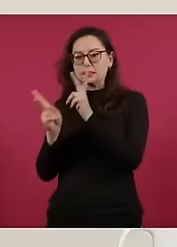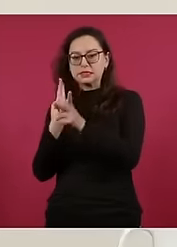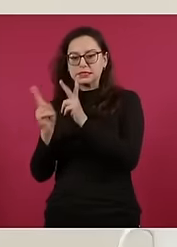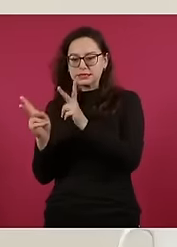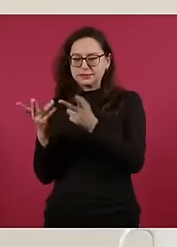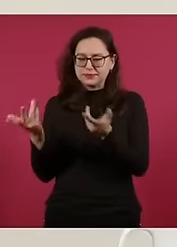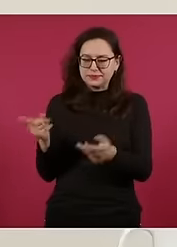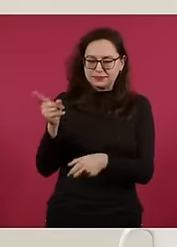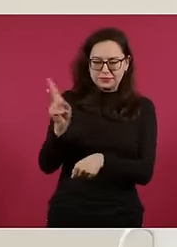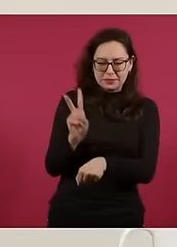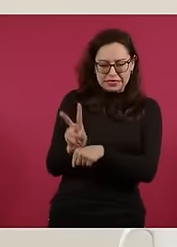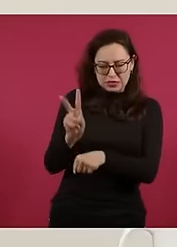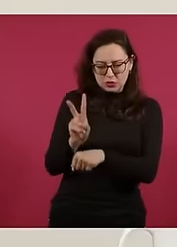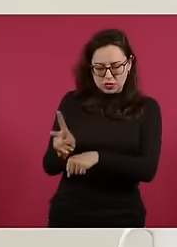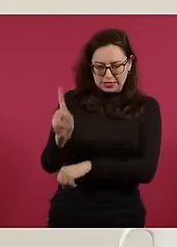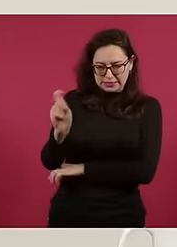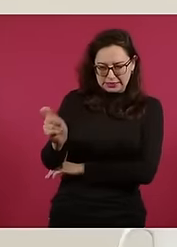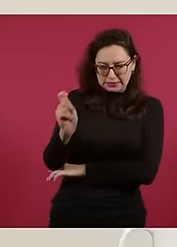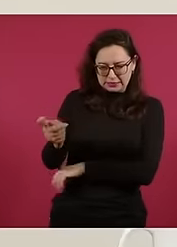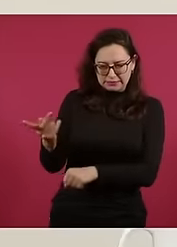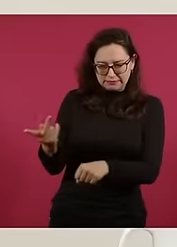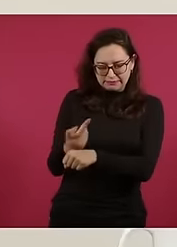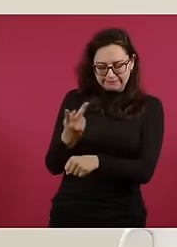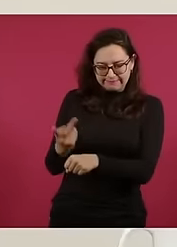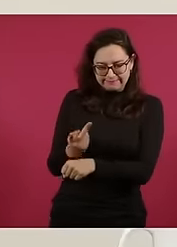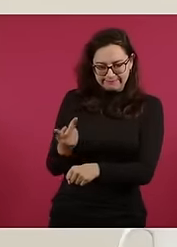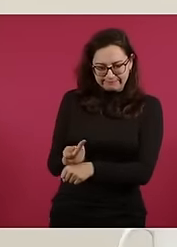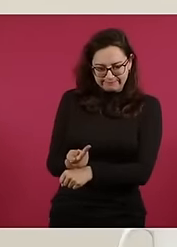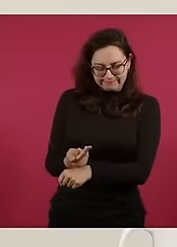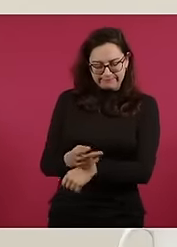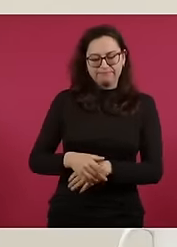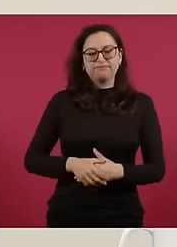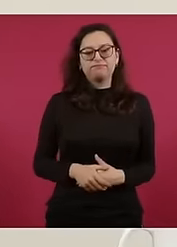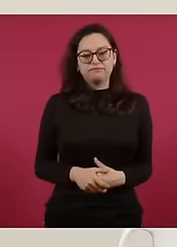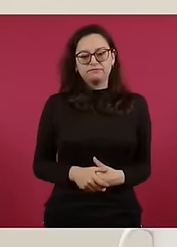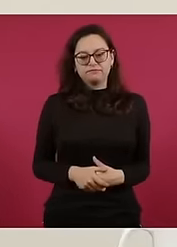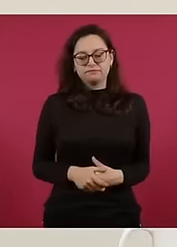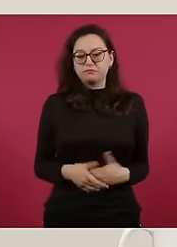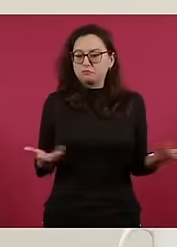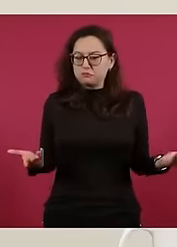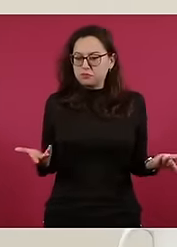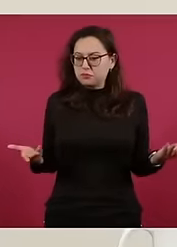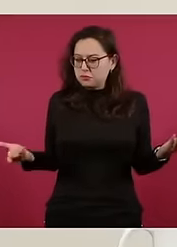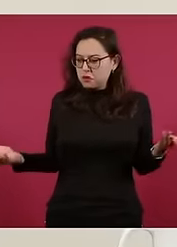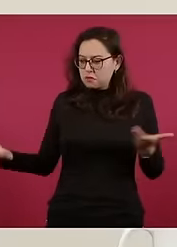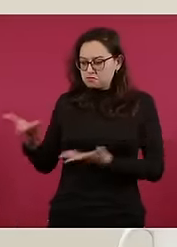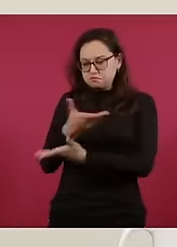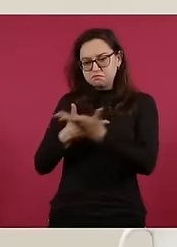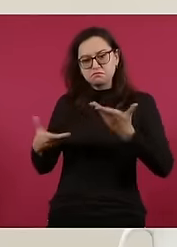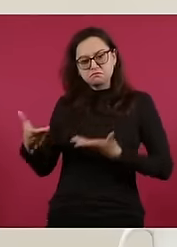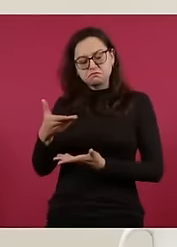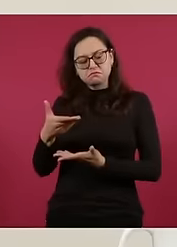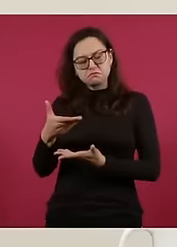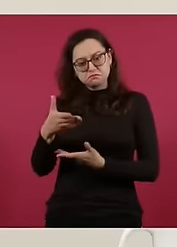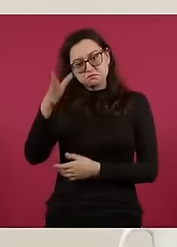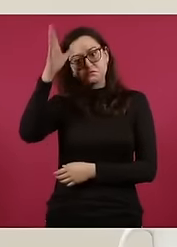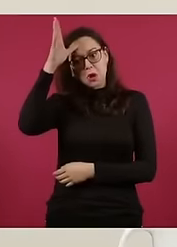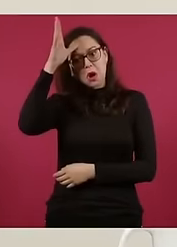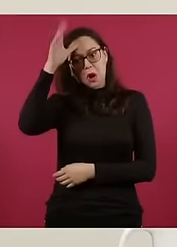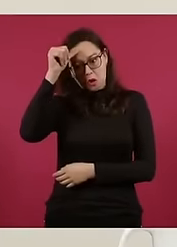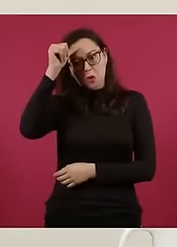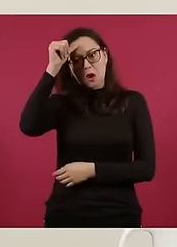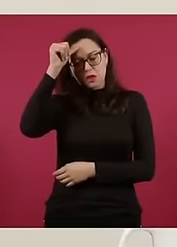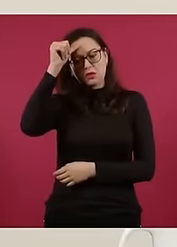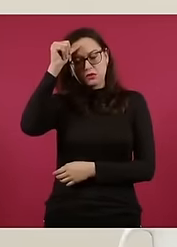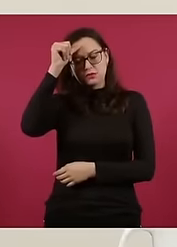Creo que hubo acuerdo en que lo